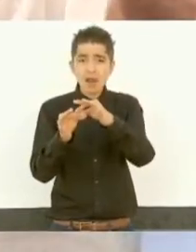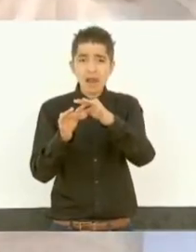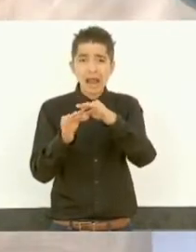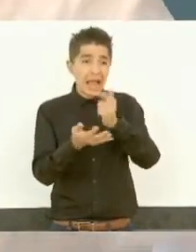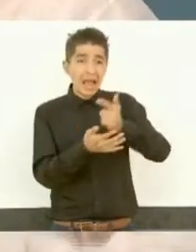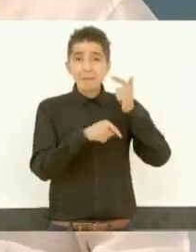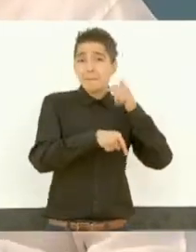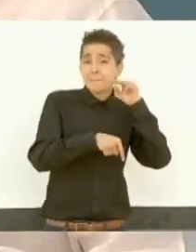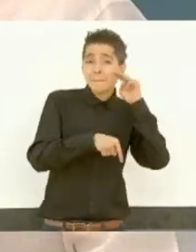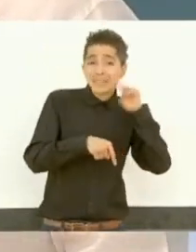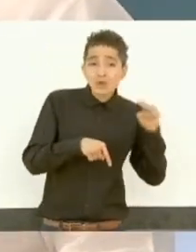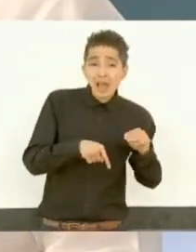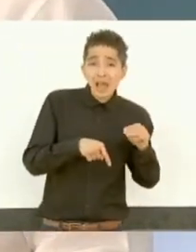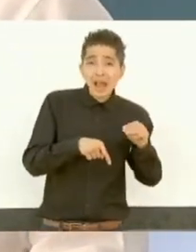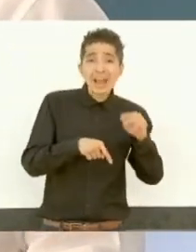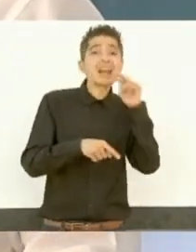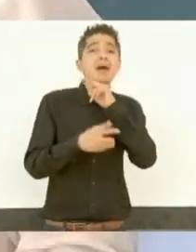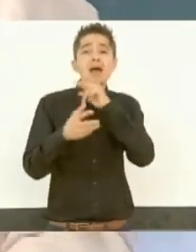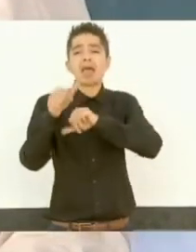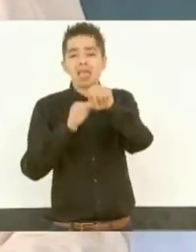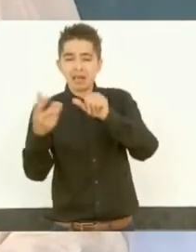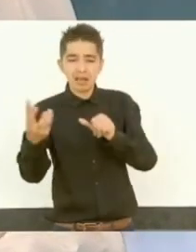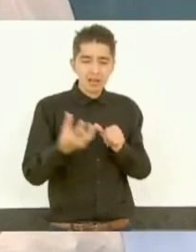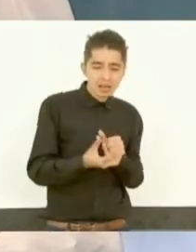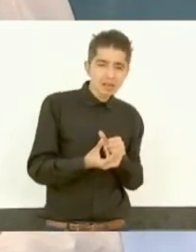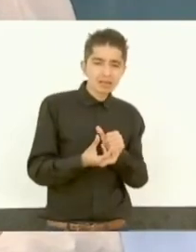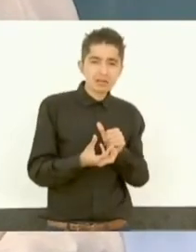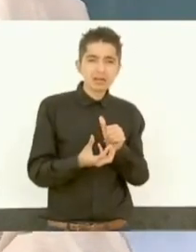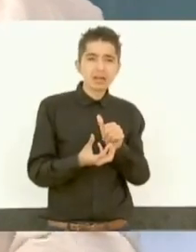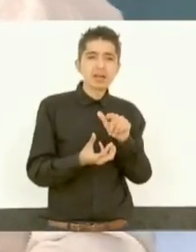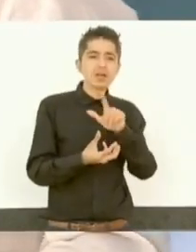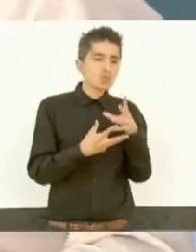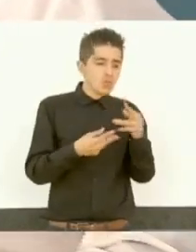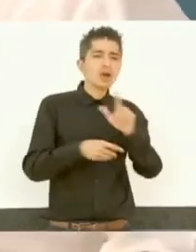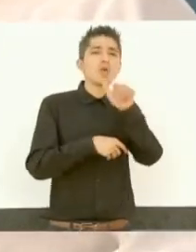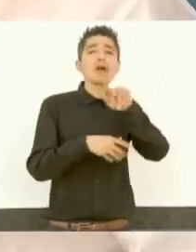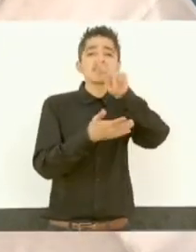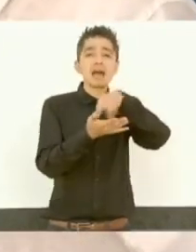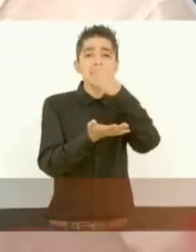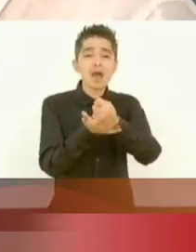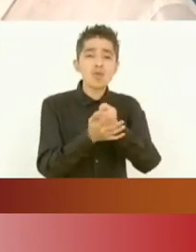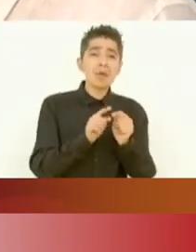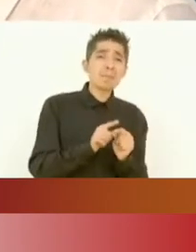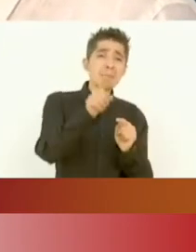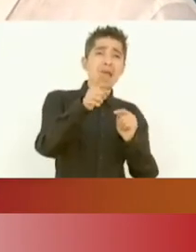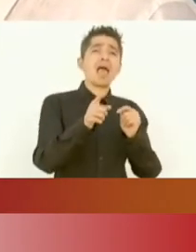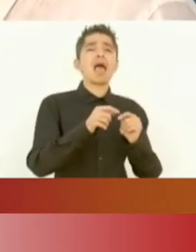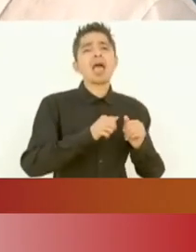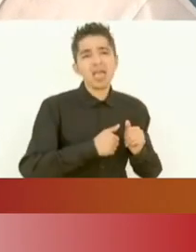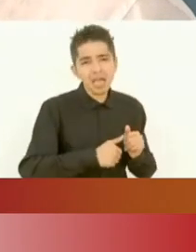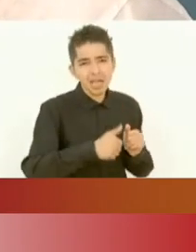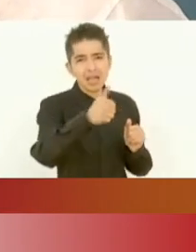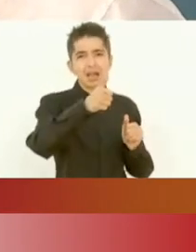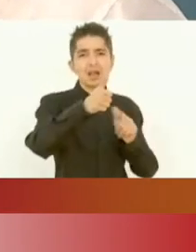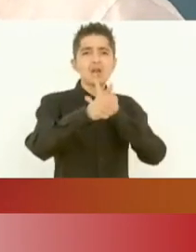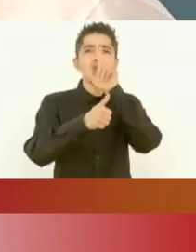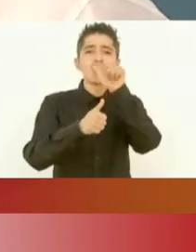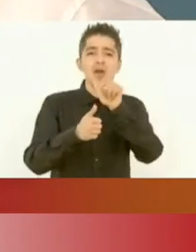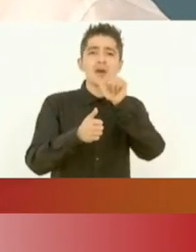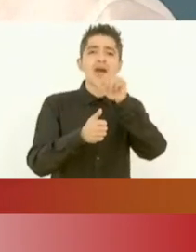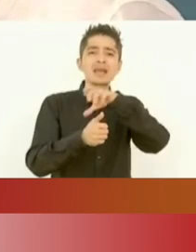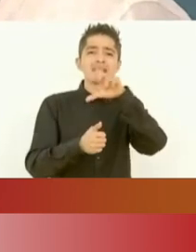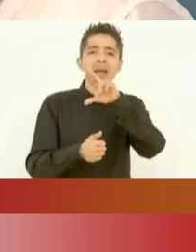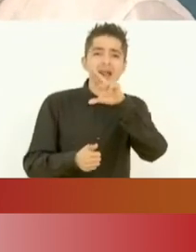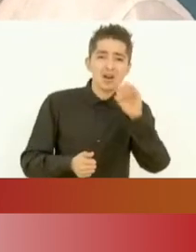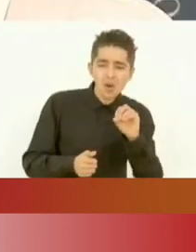a Tamaulipas y luego a Quintana Roo y luego a Chihuahua.